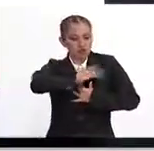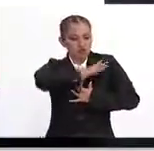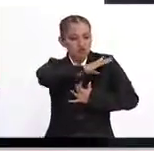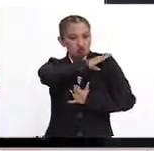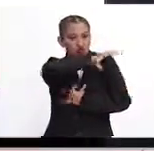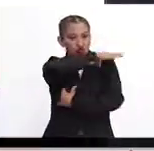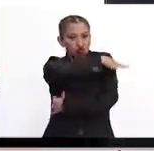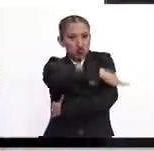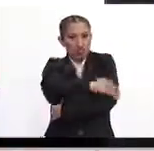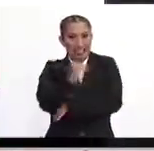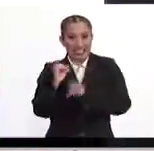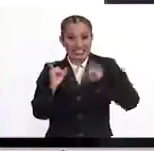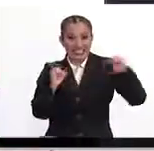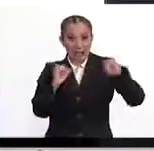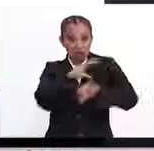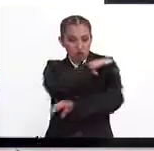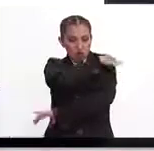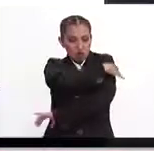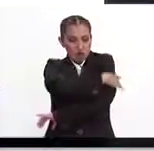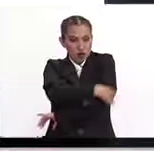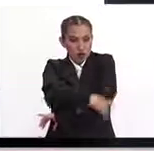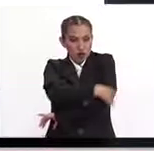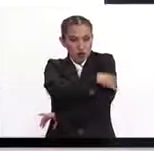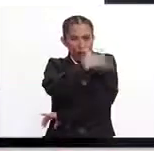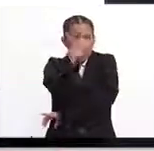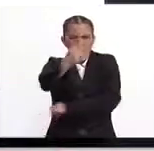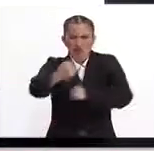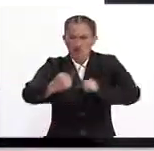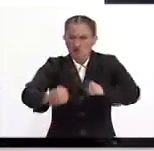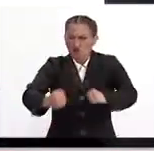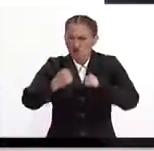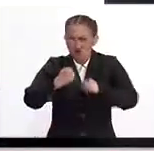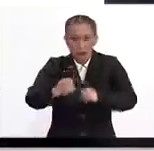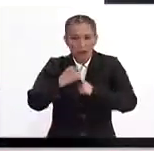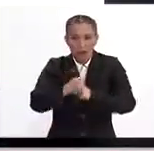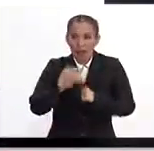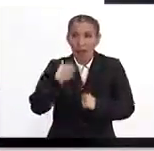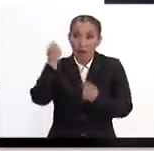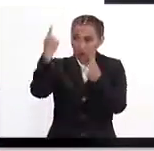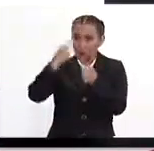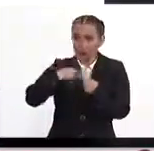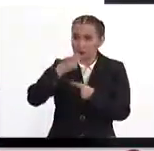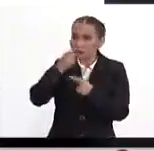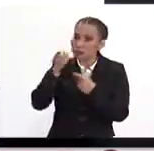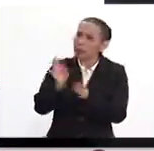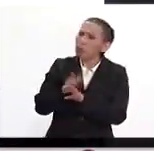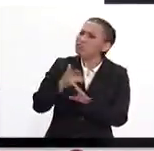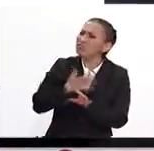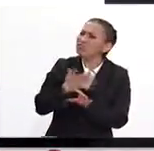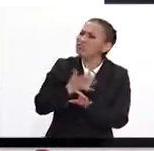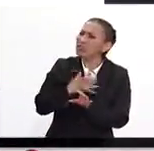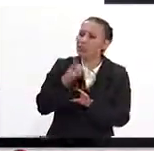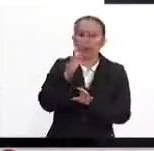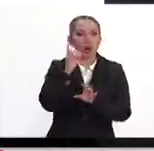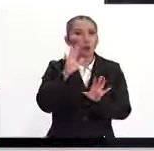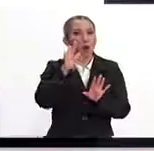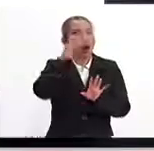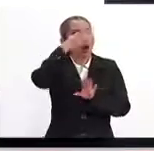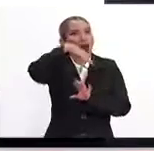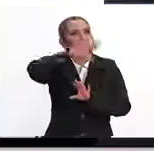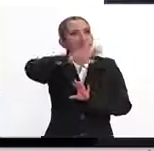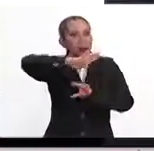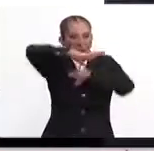brazo izquierdo, pero este dolor es intenso y las personas han referido que es como si un elefante